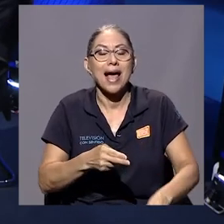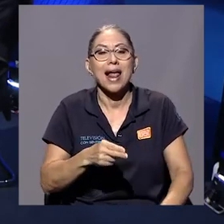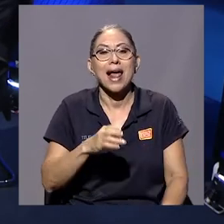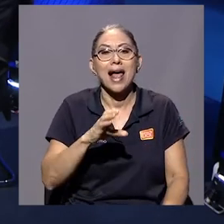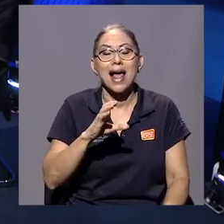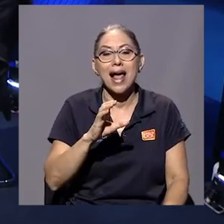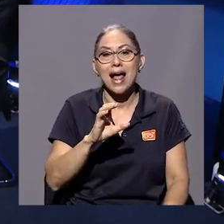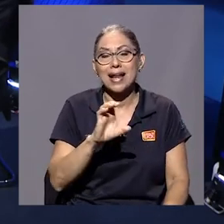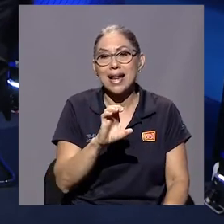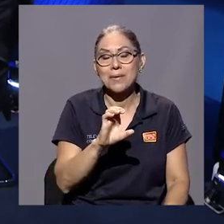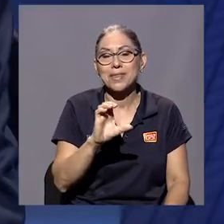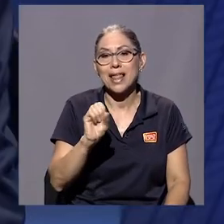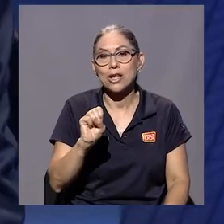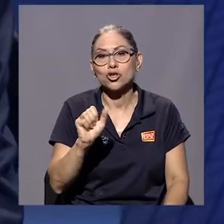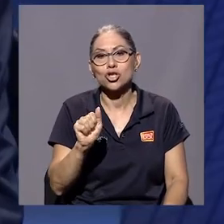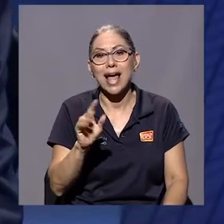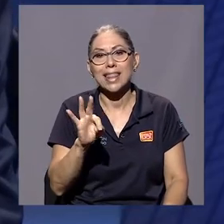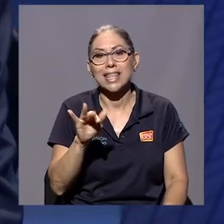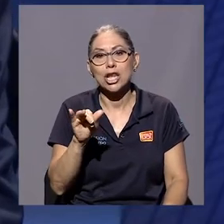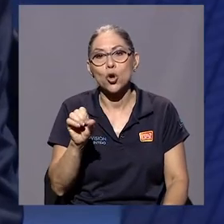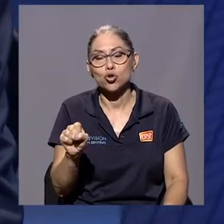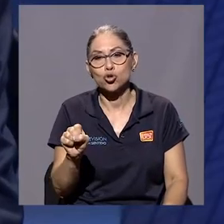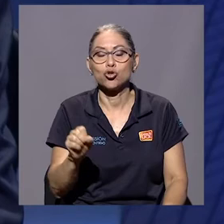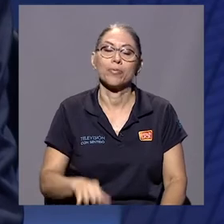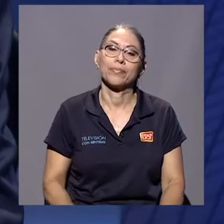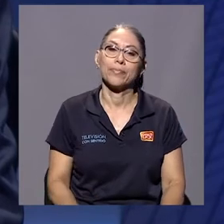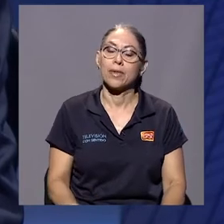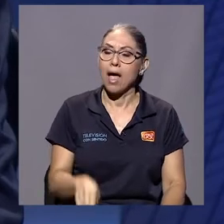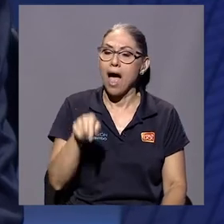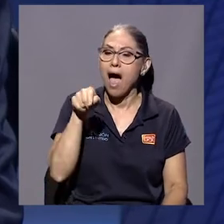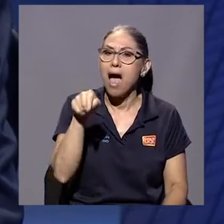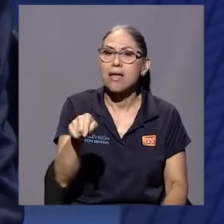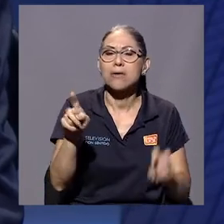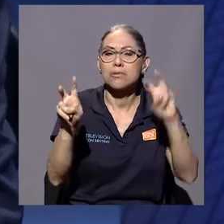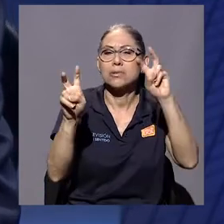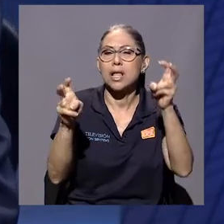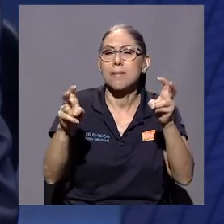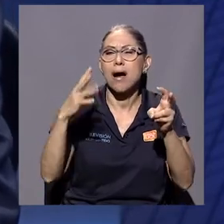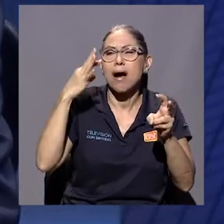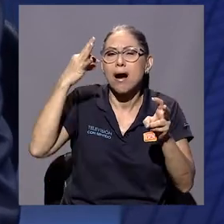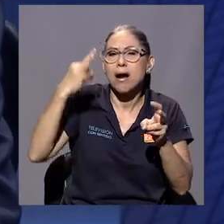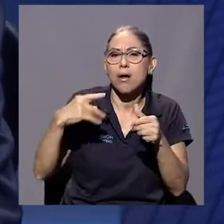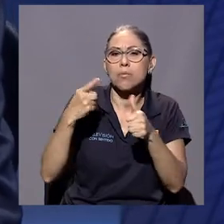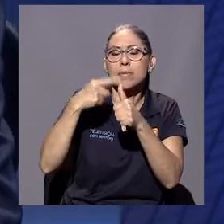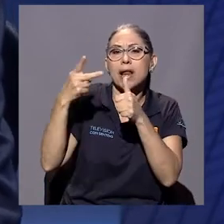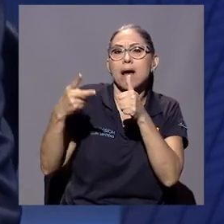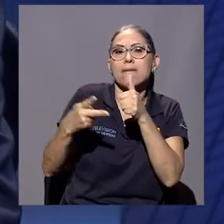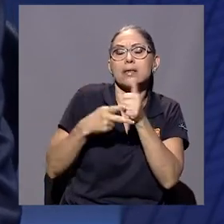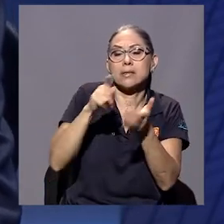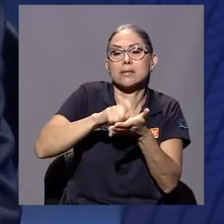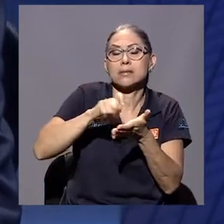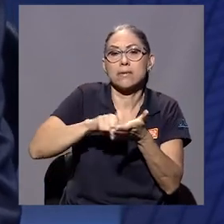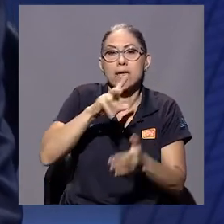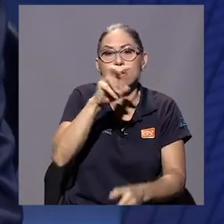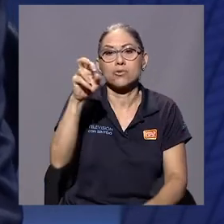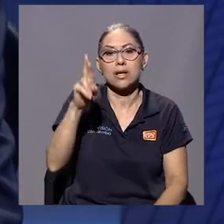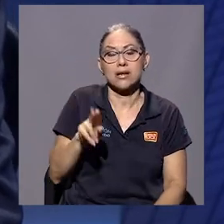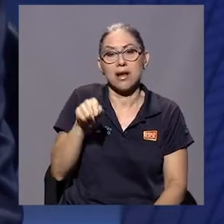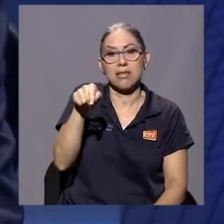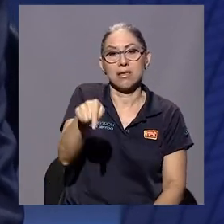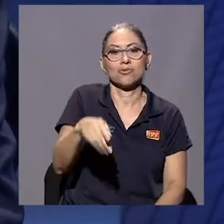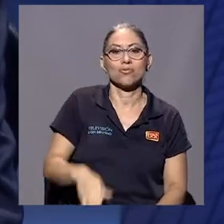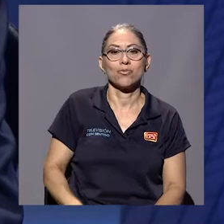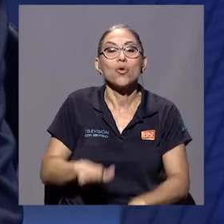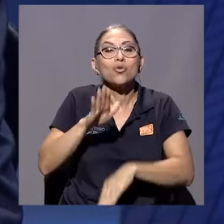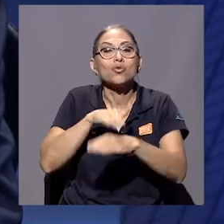los Sátiros. Sí. Y justamente ahí traté un tema que creo que fue la primera vez que se tocaba en la literatura costarricense,